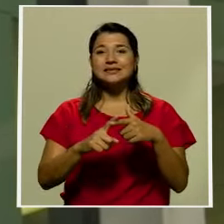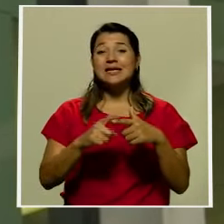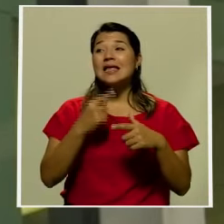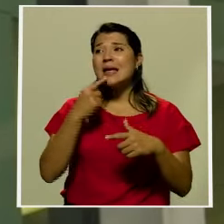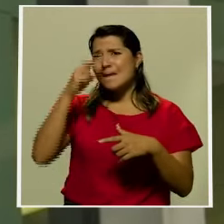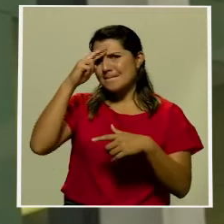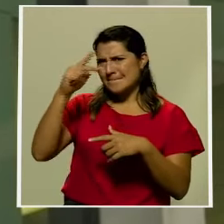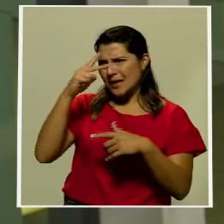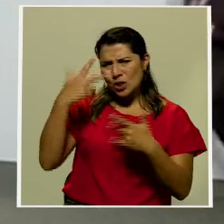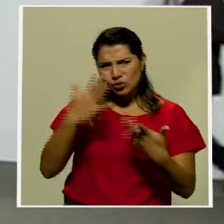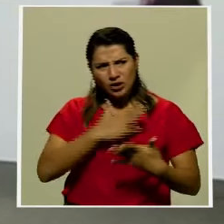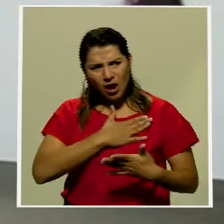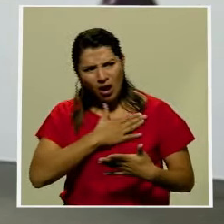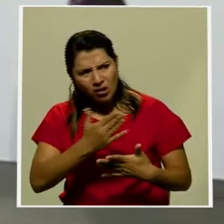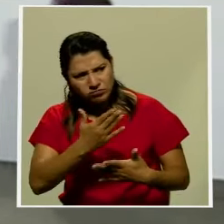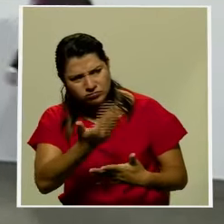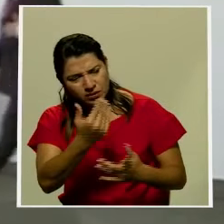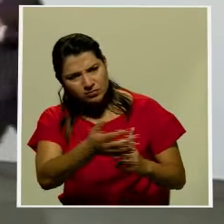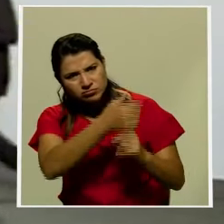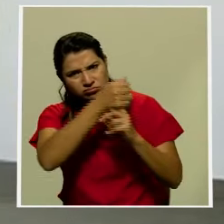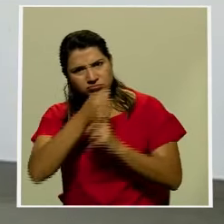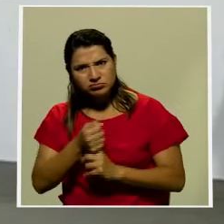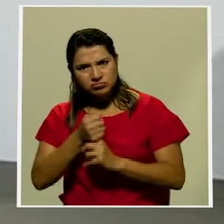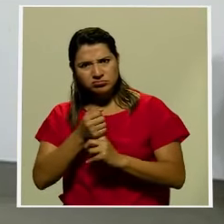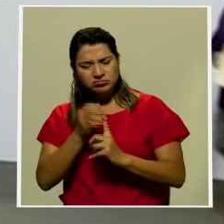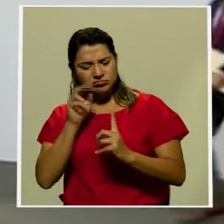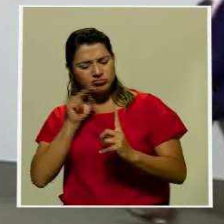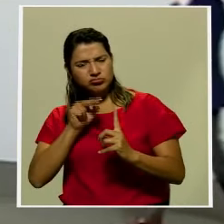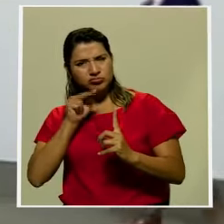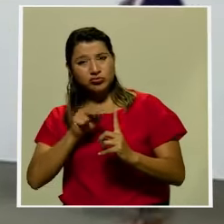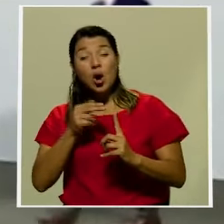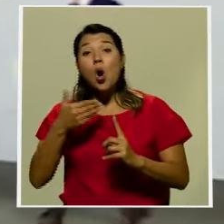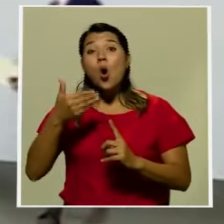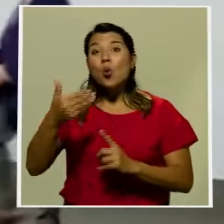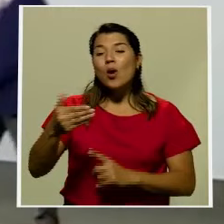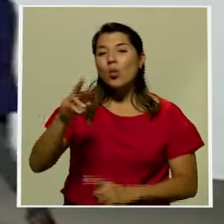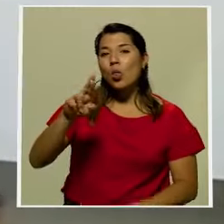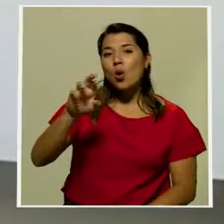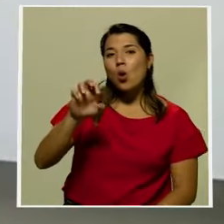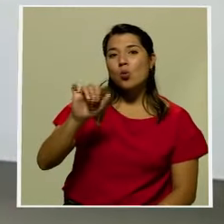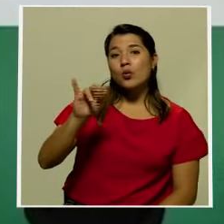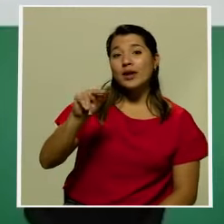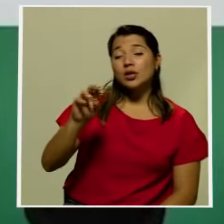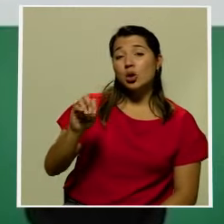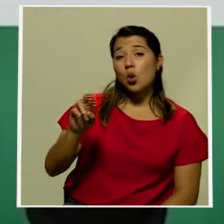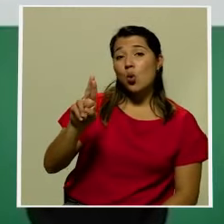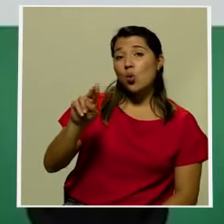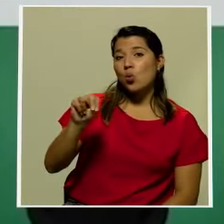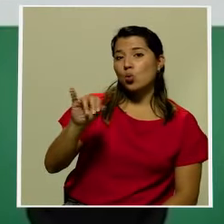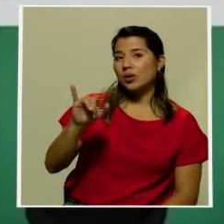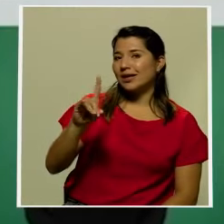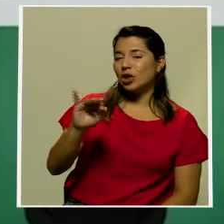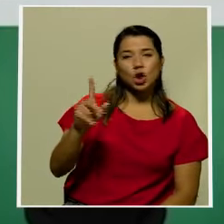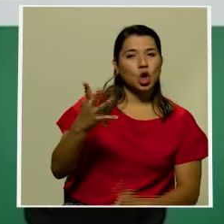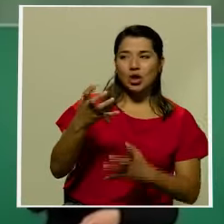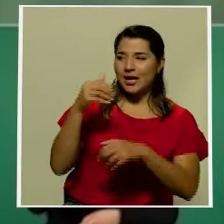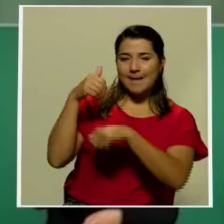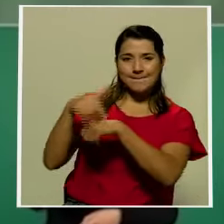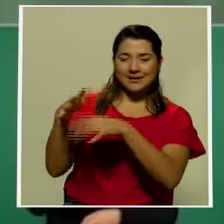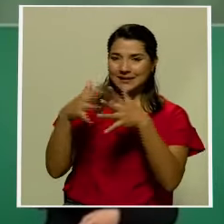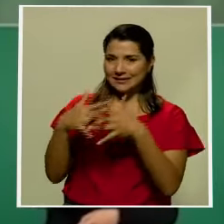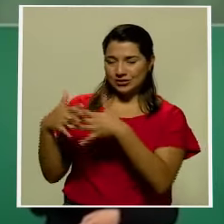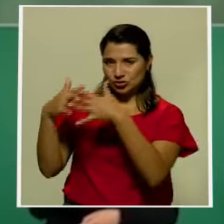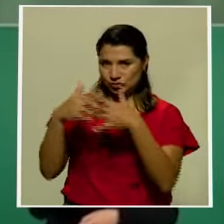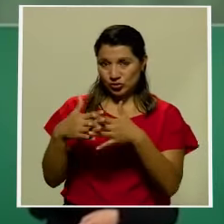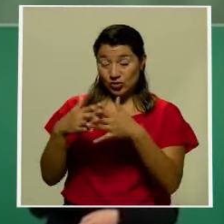México el mismo lunes, en cuanto se supo que el Reino Unido rechazaba entregarlo a Estados Unidos. Su defensa, en cambio, aseguró que se